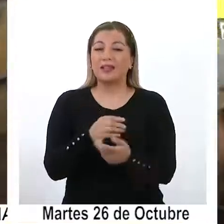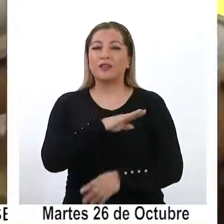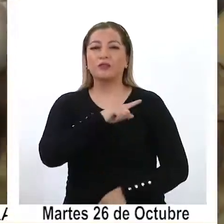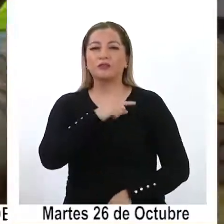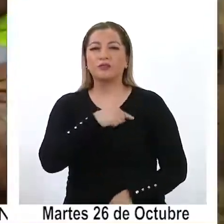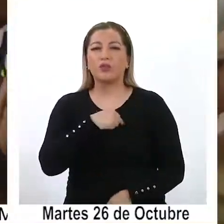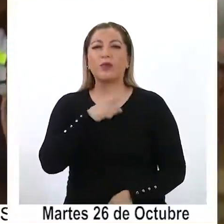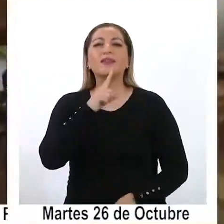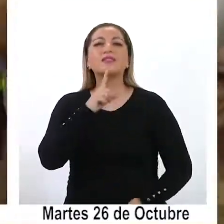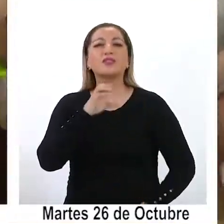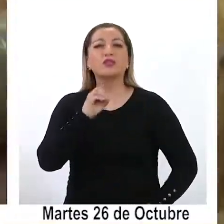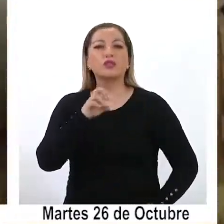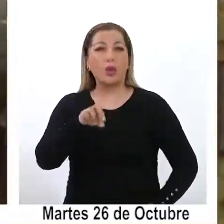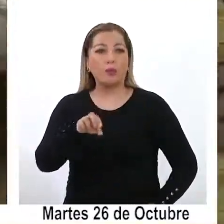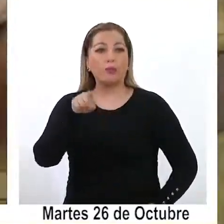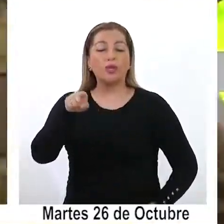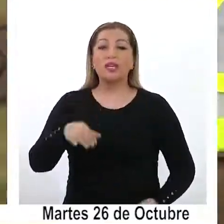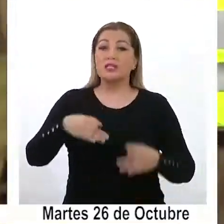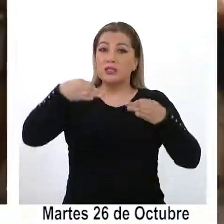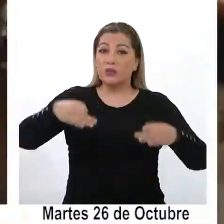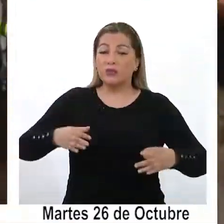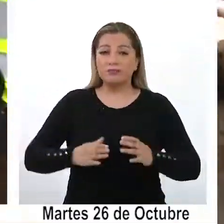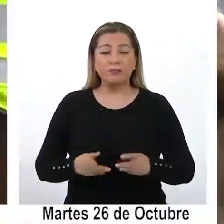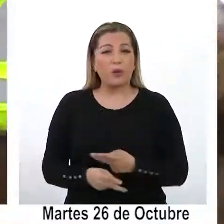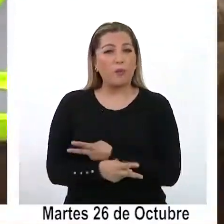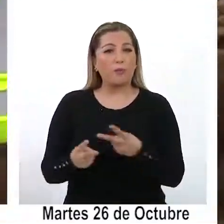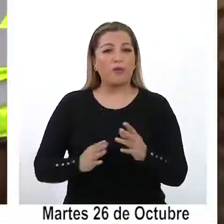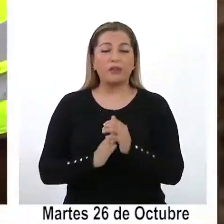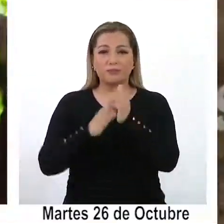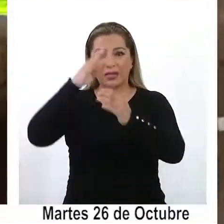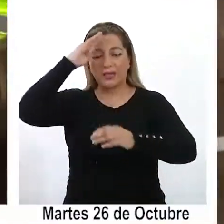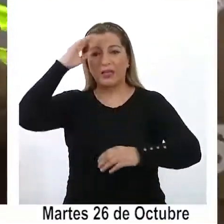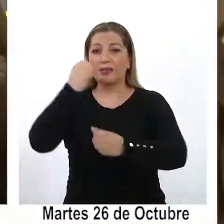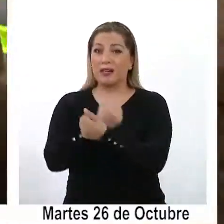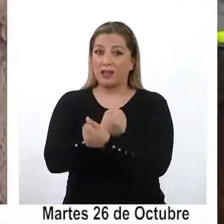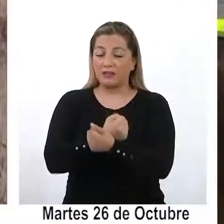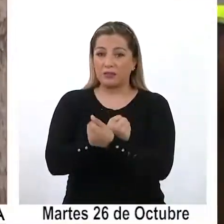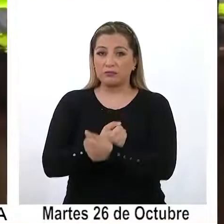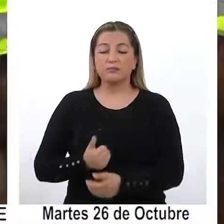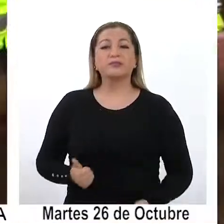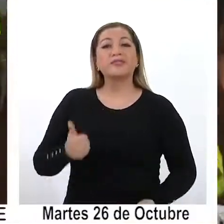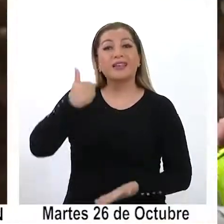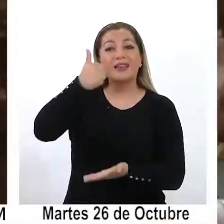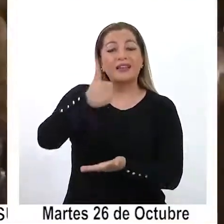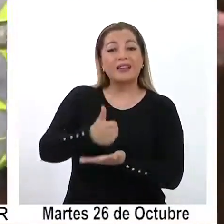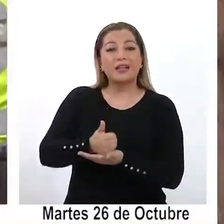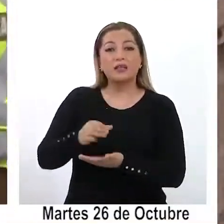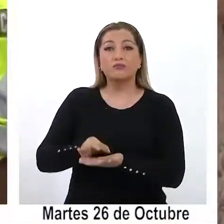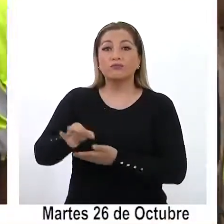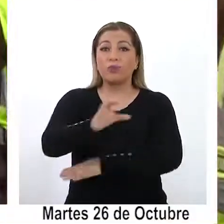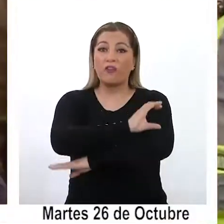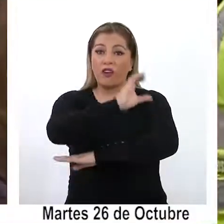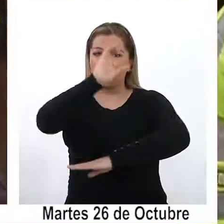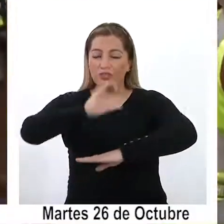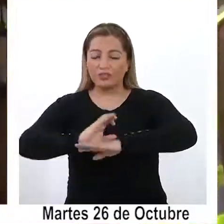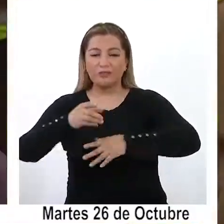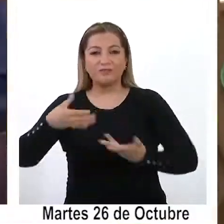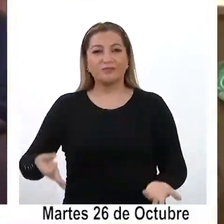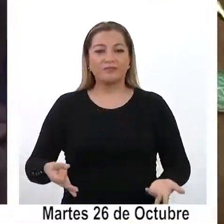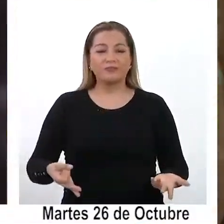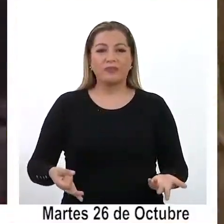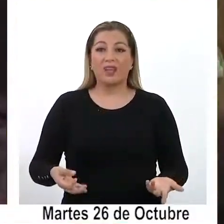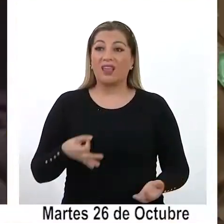oficiales de seguridad pública lideradas por carabineros. El alcalde de Colchane lamentó que la interpelación